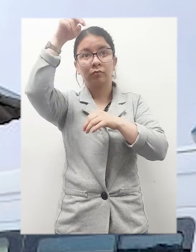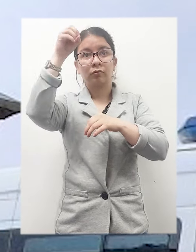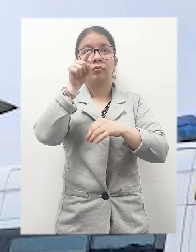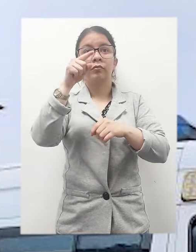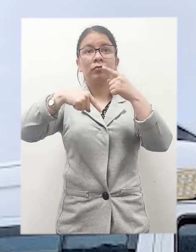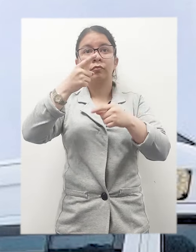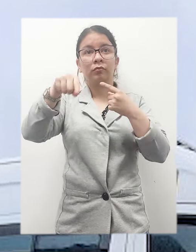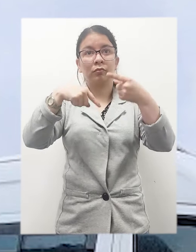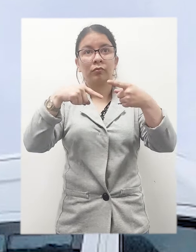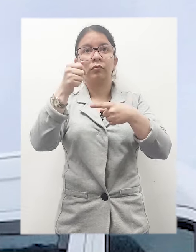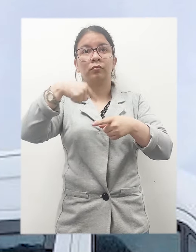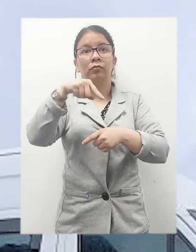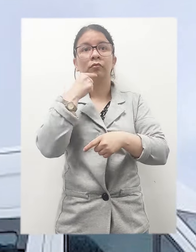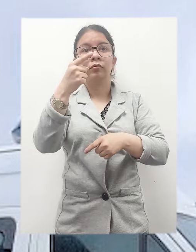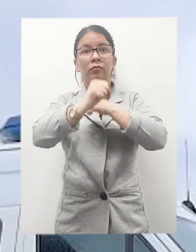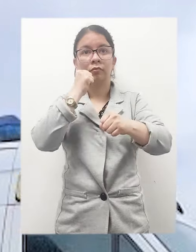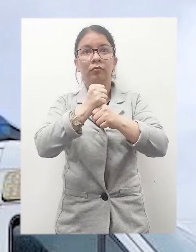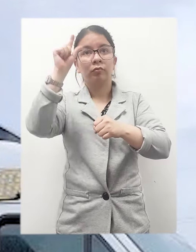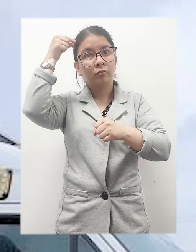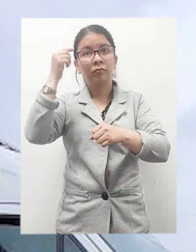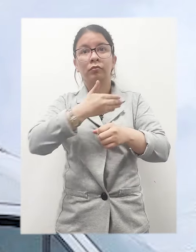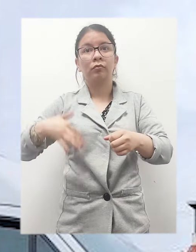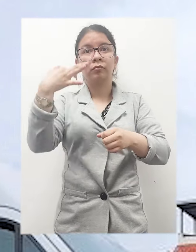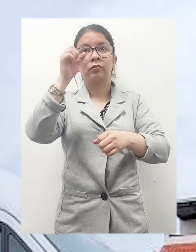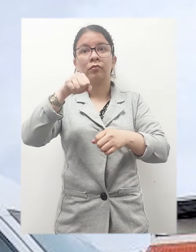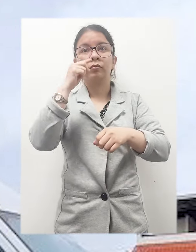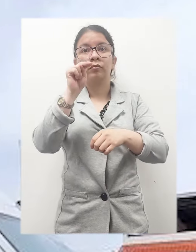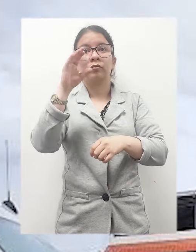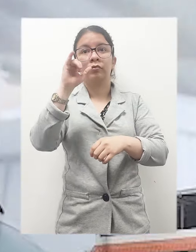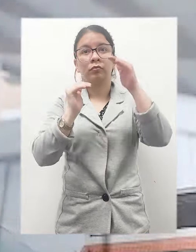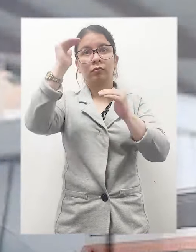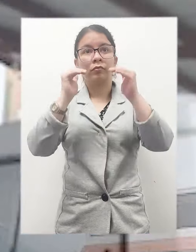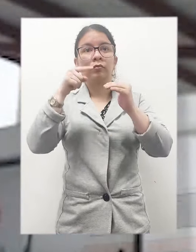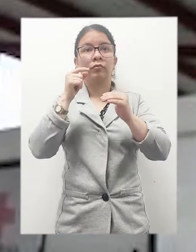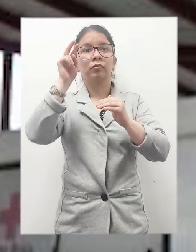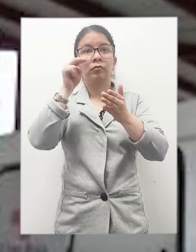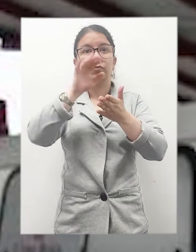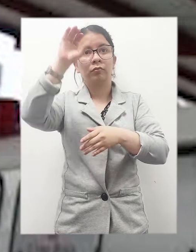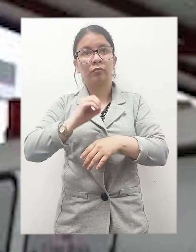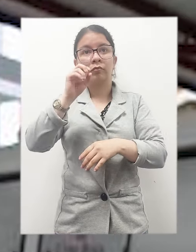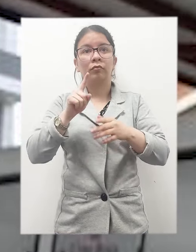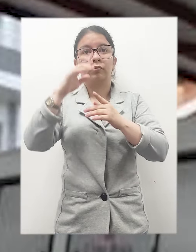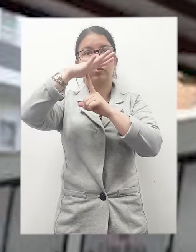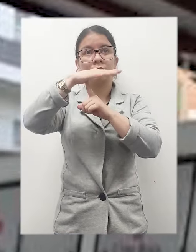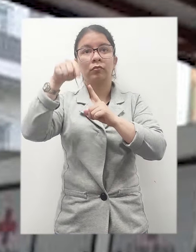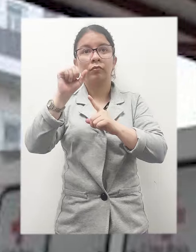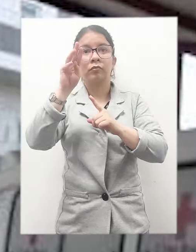luego de un año de que el gobierno presentara un plan para renovar la flota a nivel nacional, tratándose del 55% del